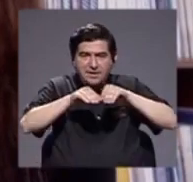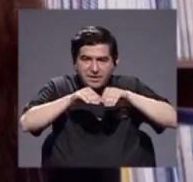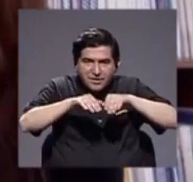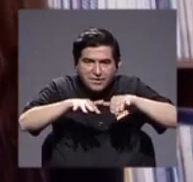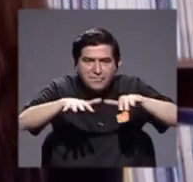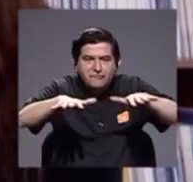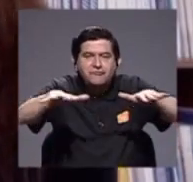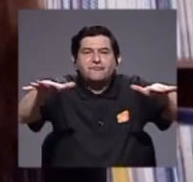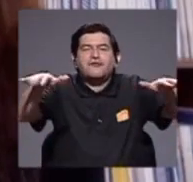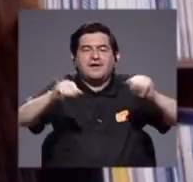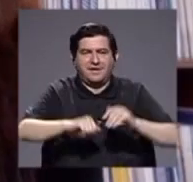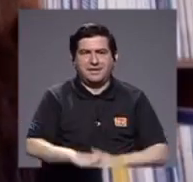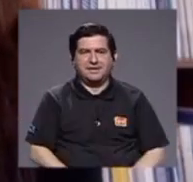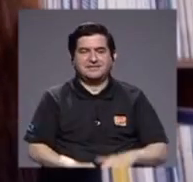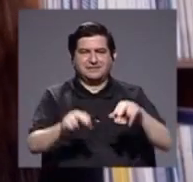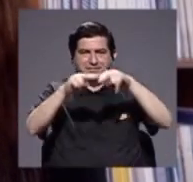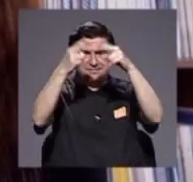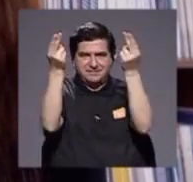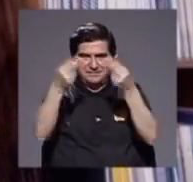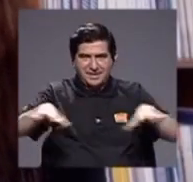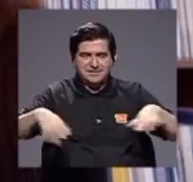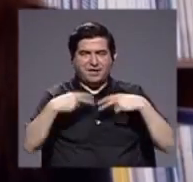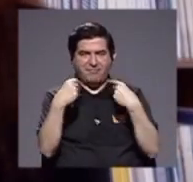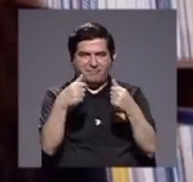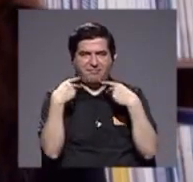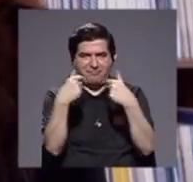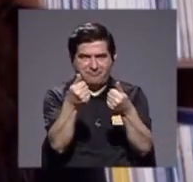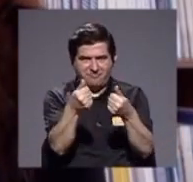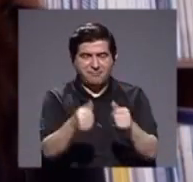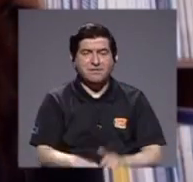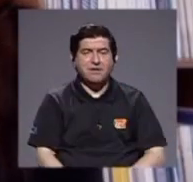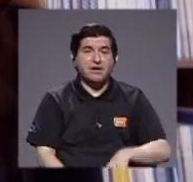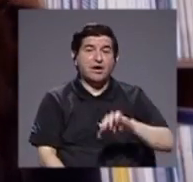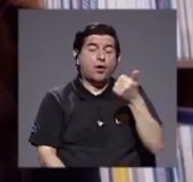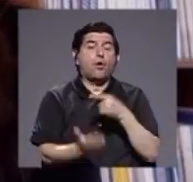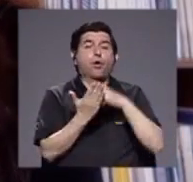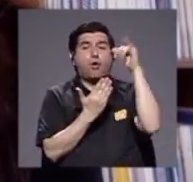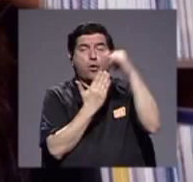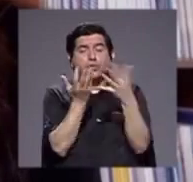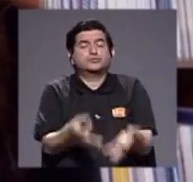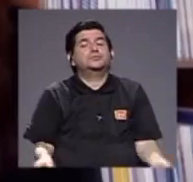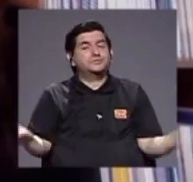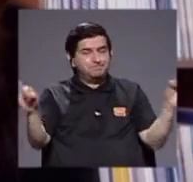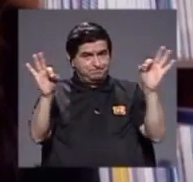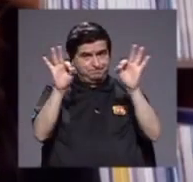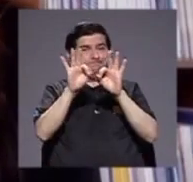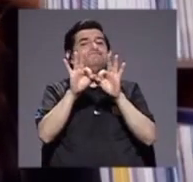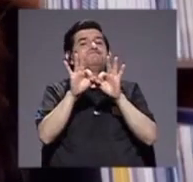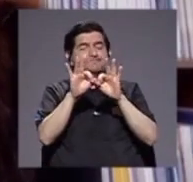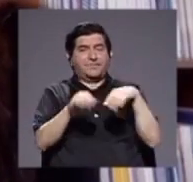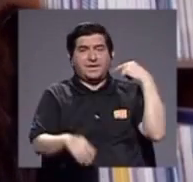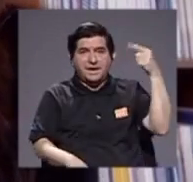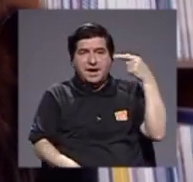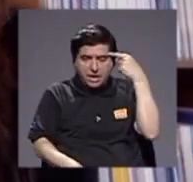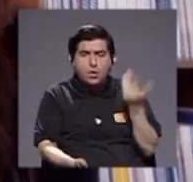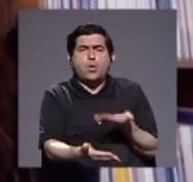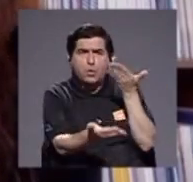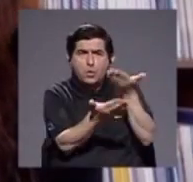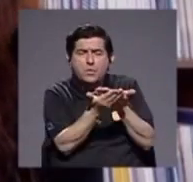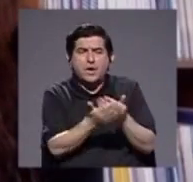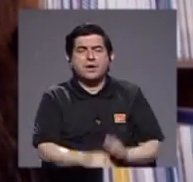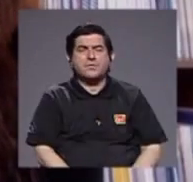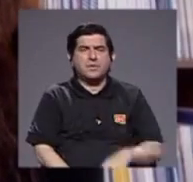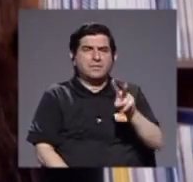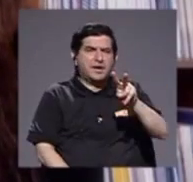en una red de internet de alta velocidad y eso es otro de los proyectos muy, muy importantes que este gobierno ha planteado que para el